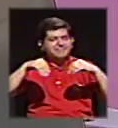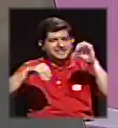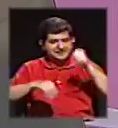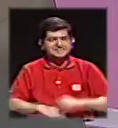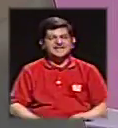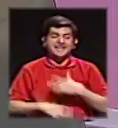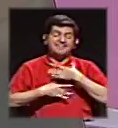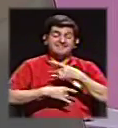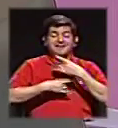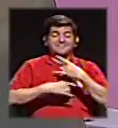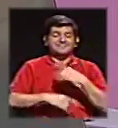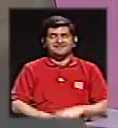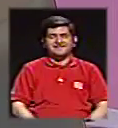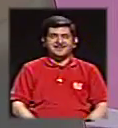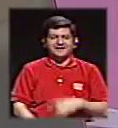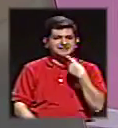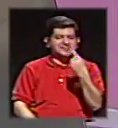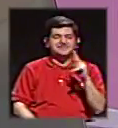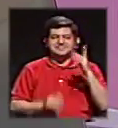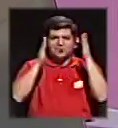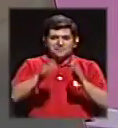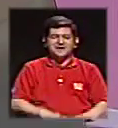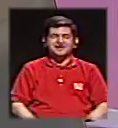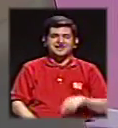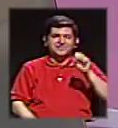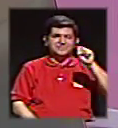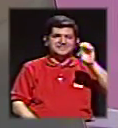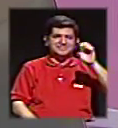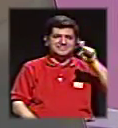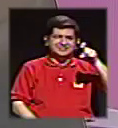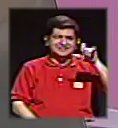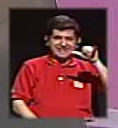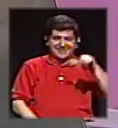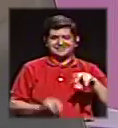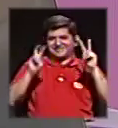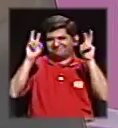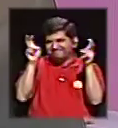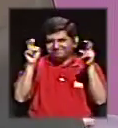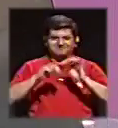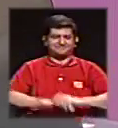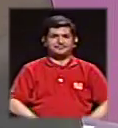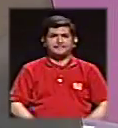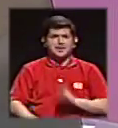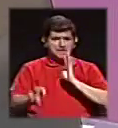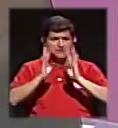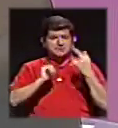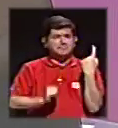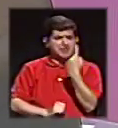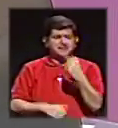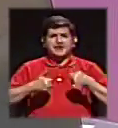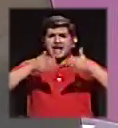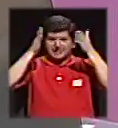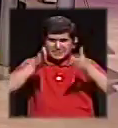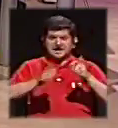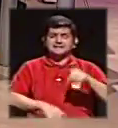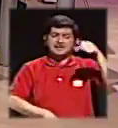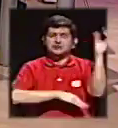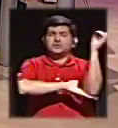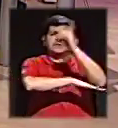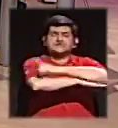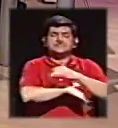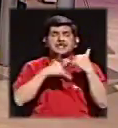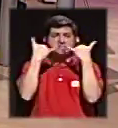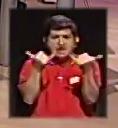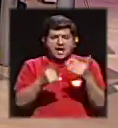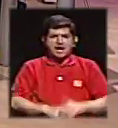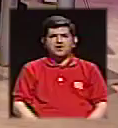sigue siendo sexy, como dicen los colegas, sin duda. Qué buen término, qué buen término. Bueno, hemos hablado de cada uno de los candidatos el día de hoy,